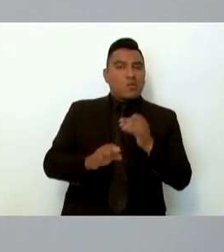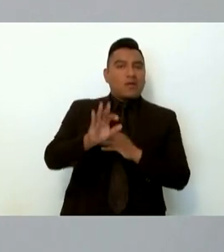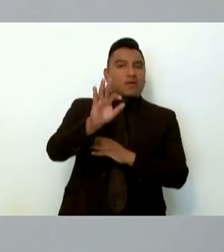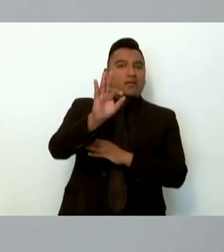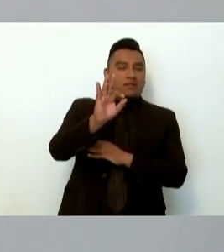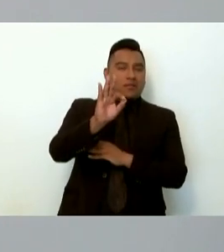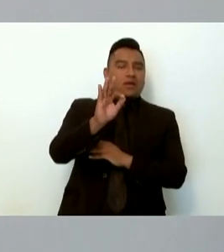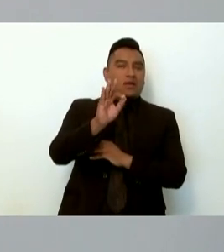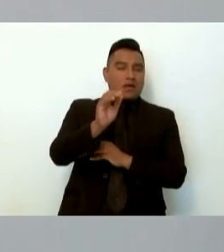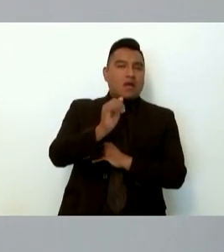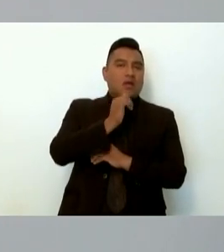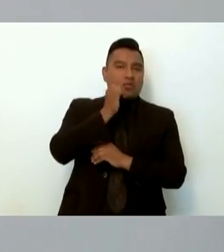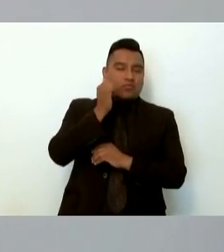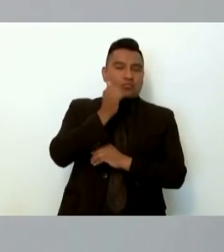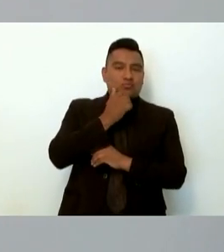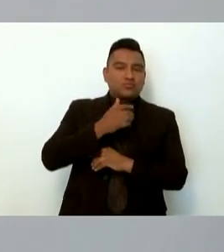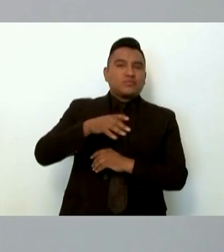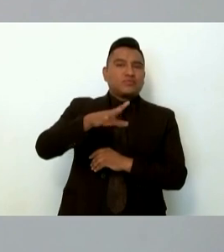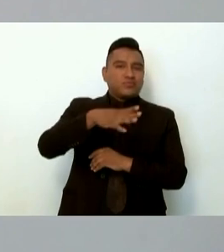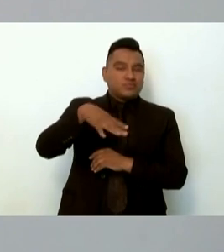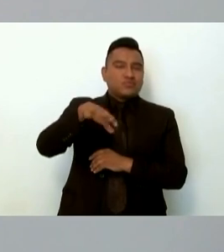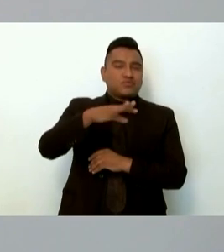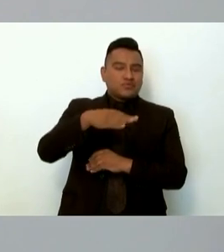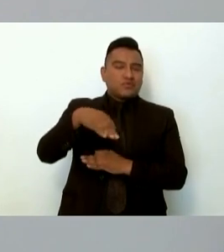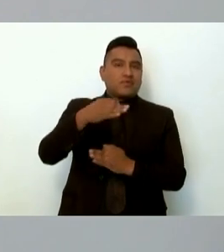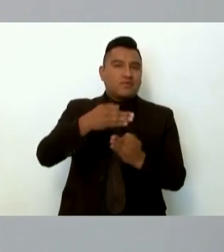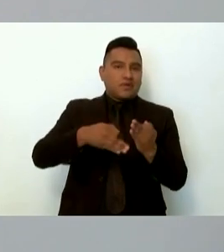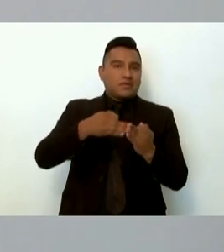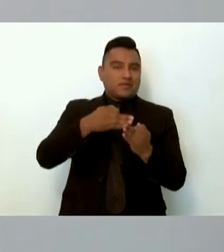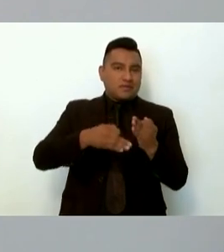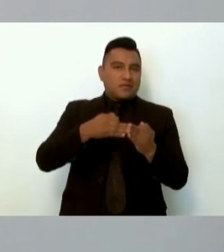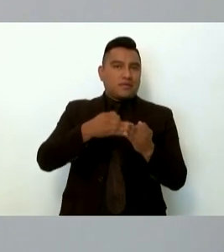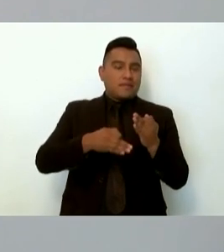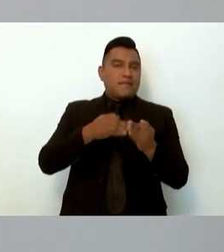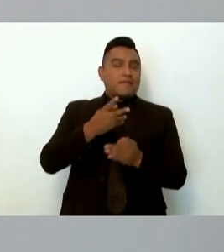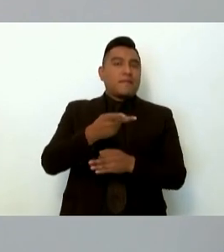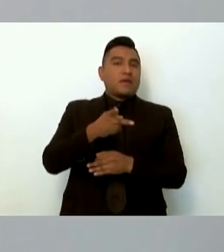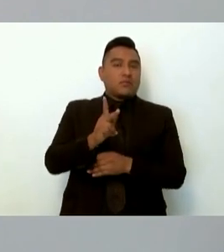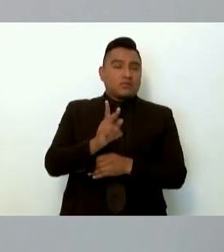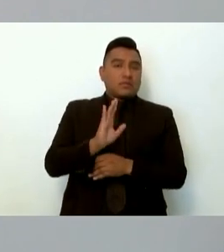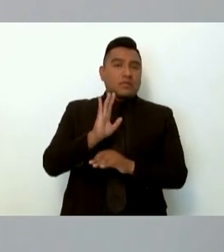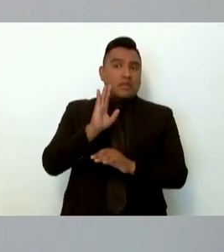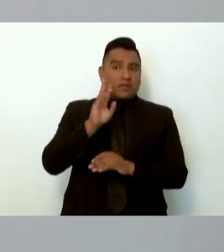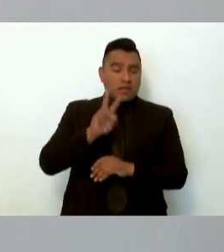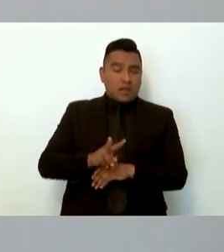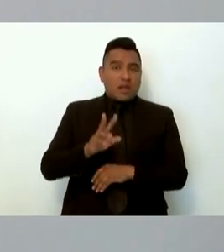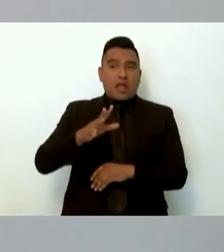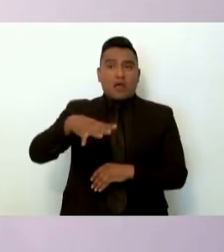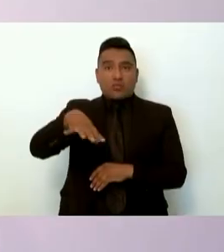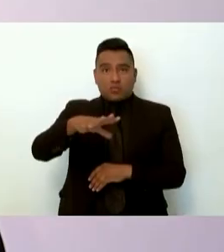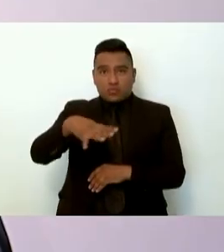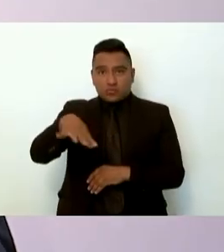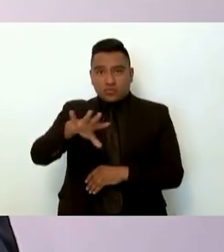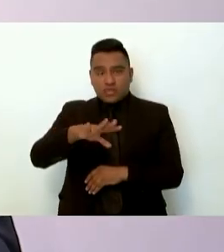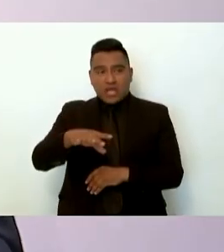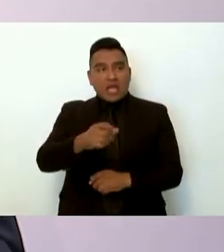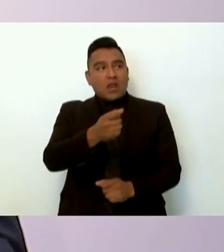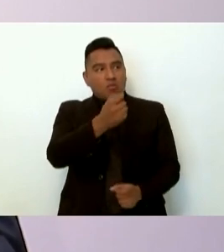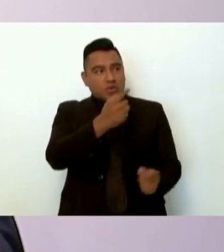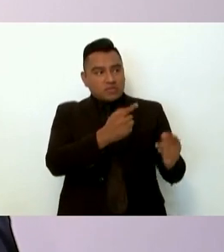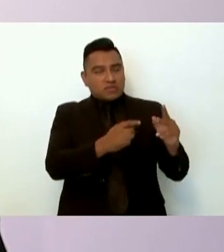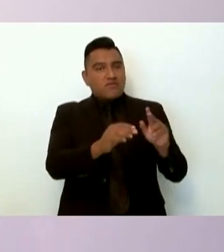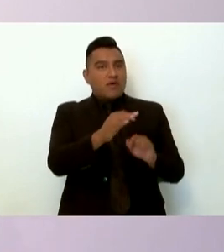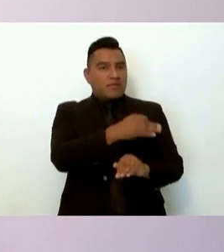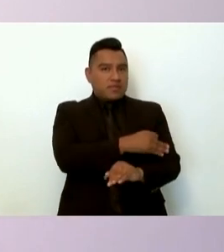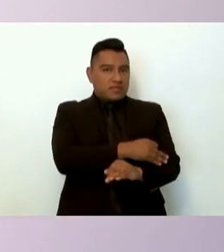y que la búsqueda y el trabajo que estaba realizado si bien ha permitido darle paz a algunas familias